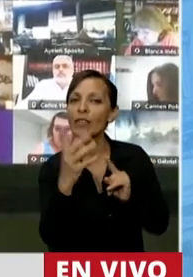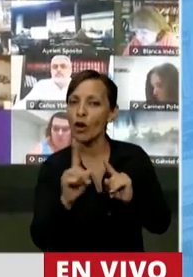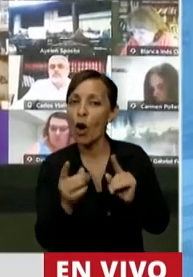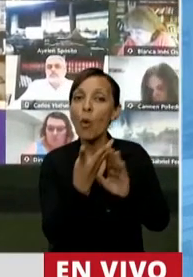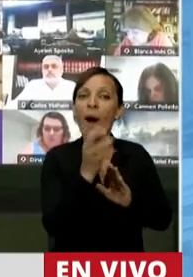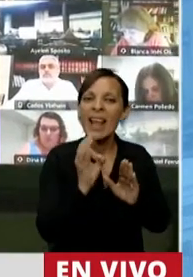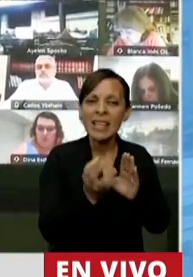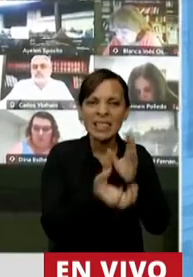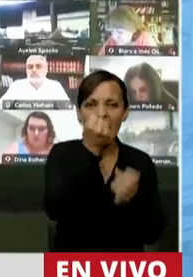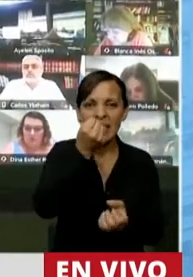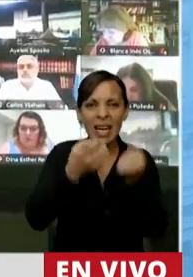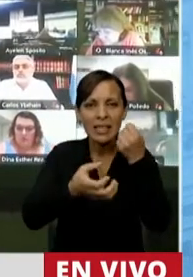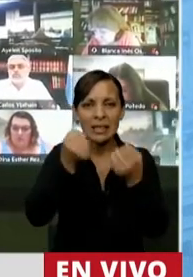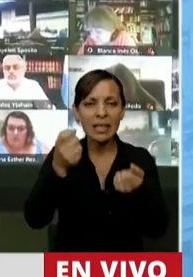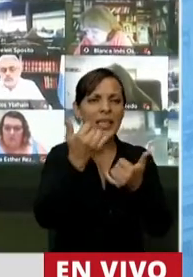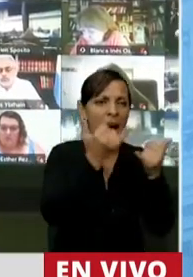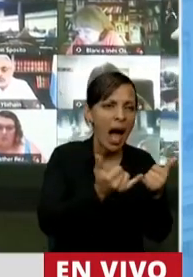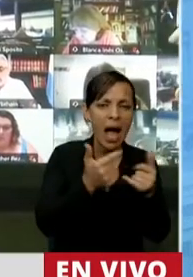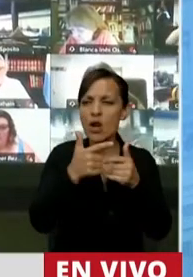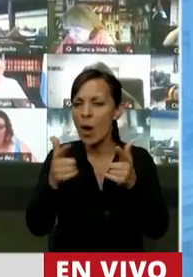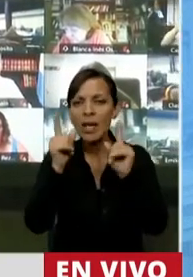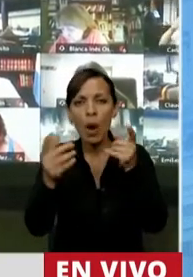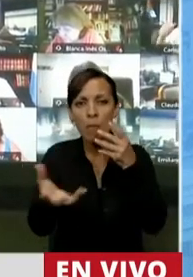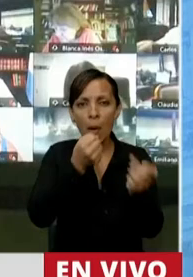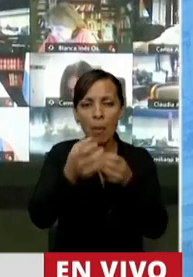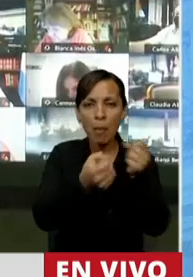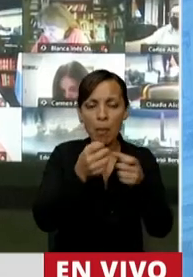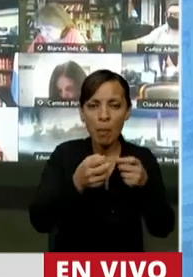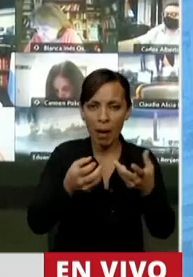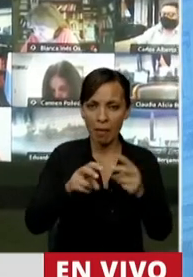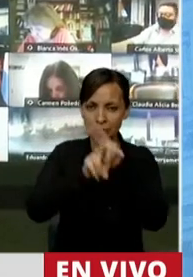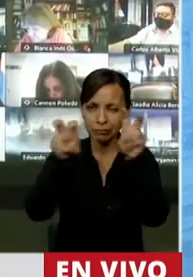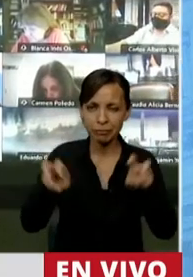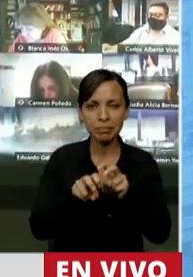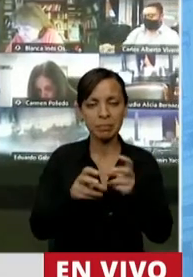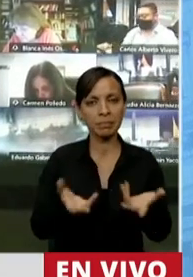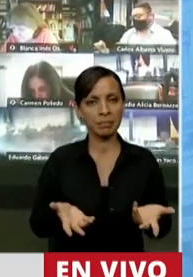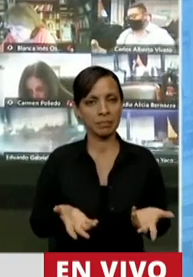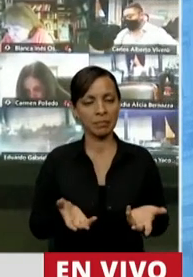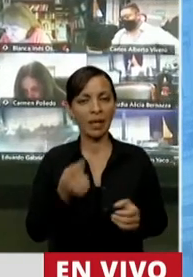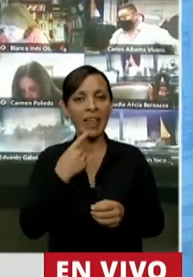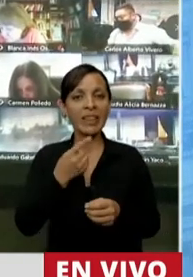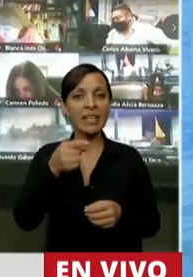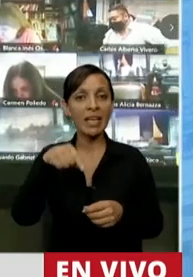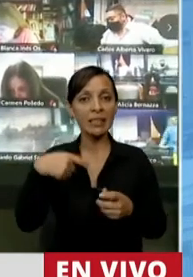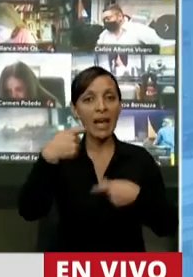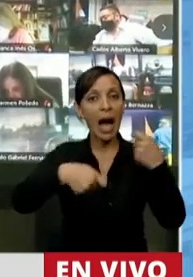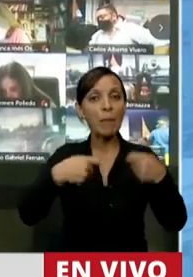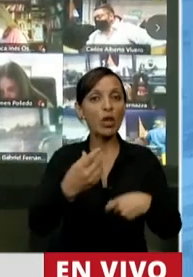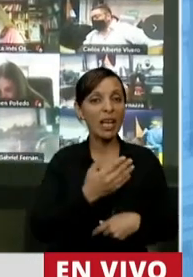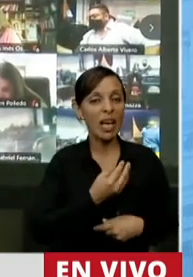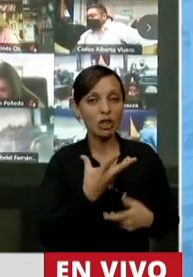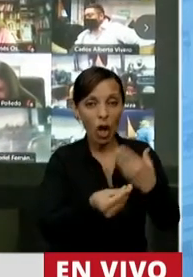a los que tienen, a los que no tienen, a todos. Voracidad fiscal. Dicen que este es un aporte solidario,